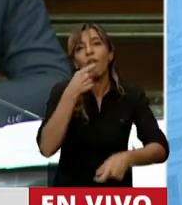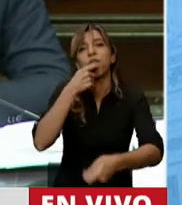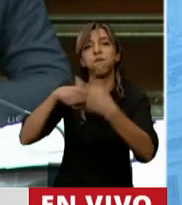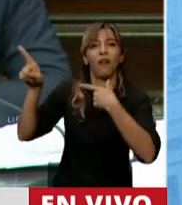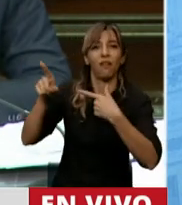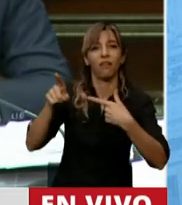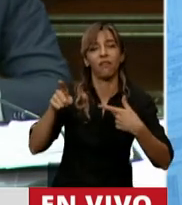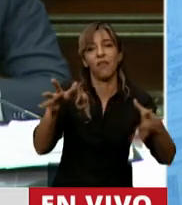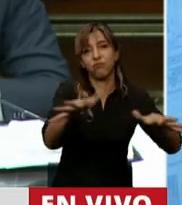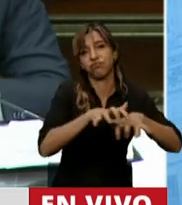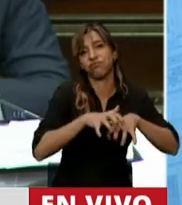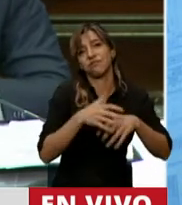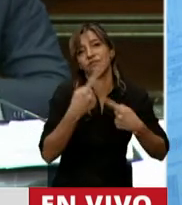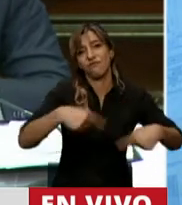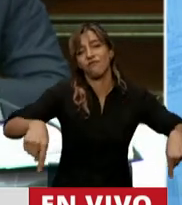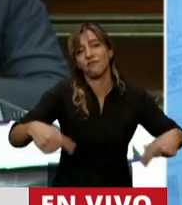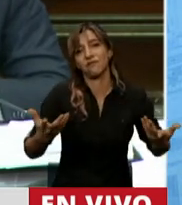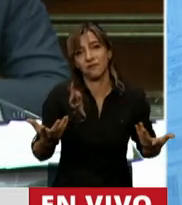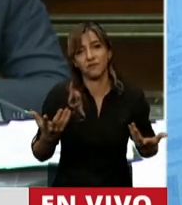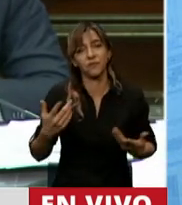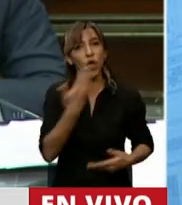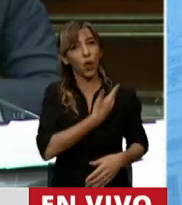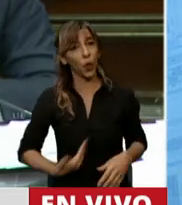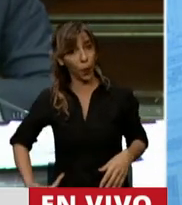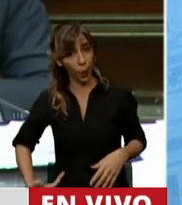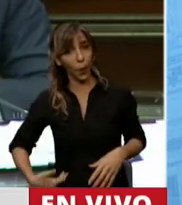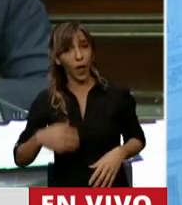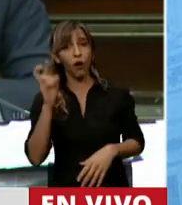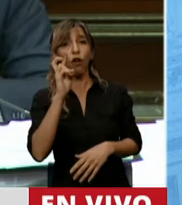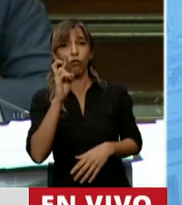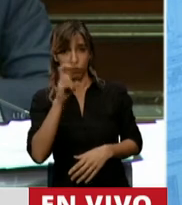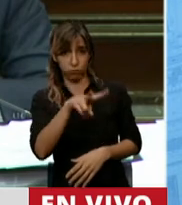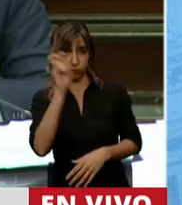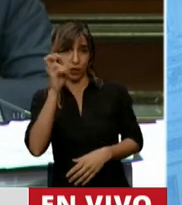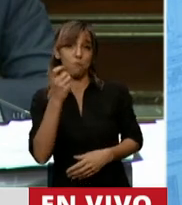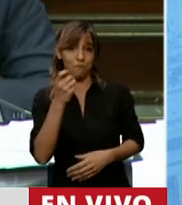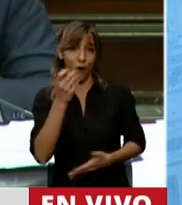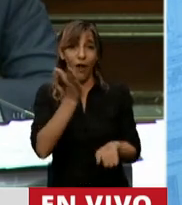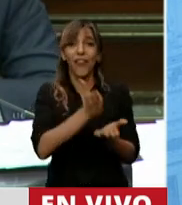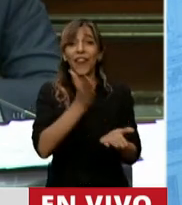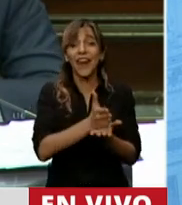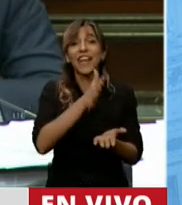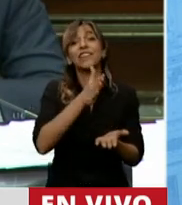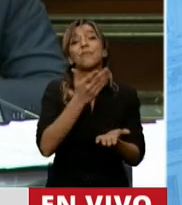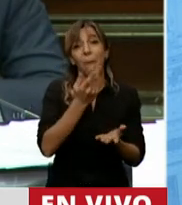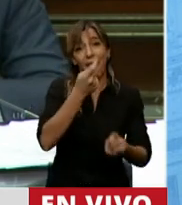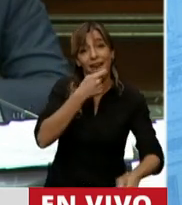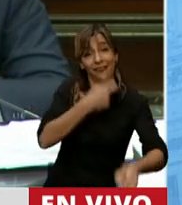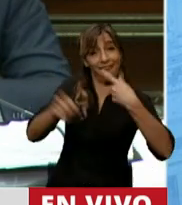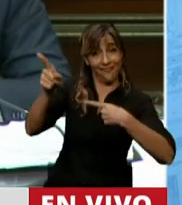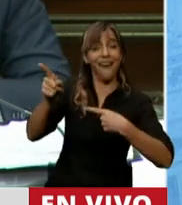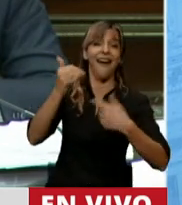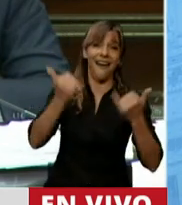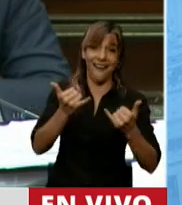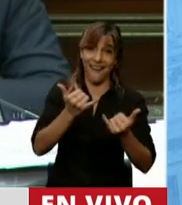cada dólar de los derechos de exportación y en estos siete meses todavía no pagó las